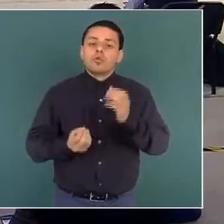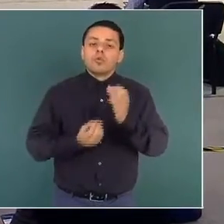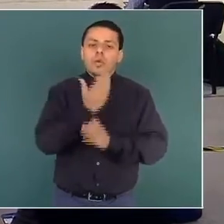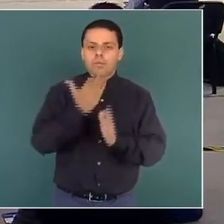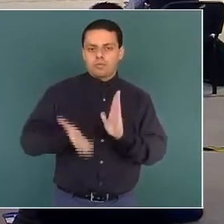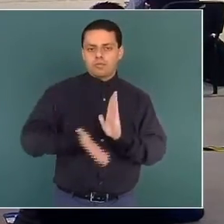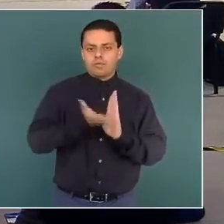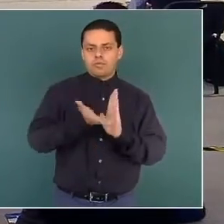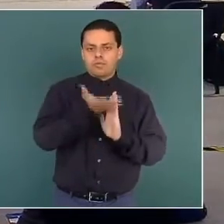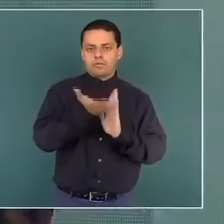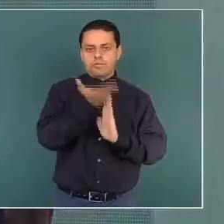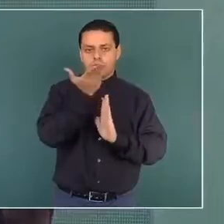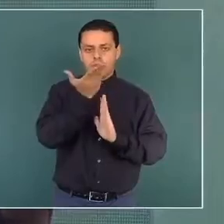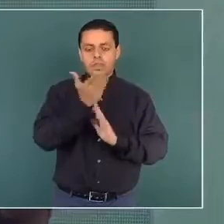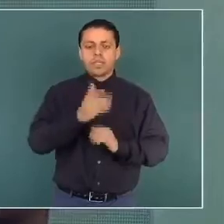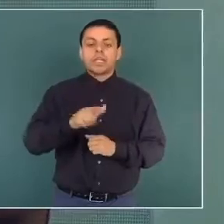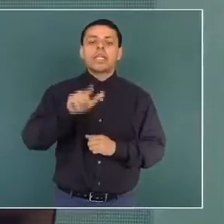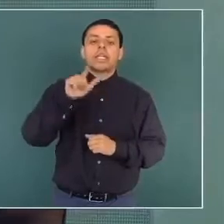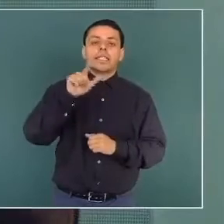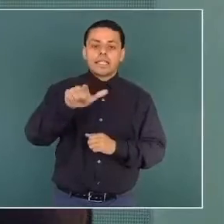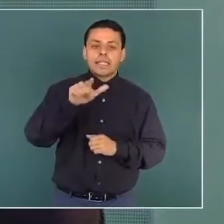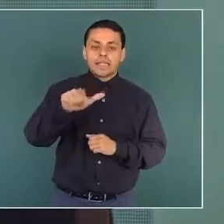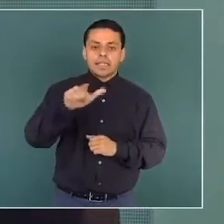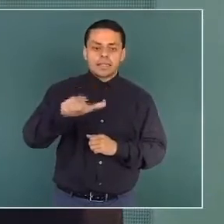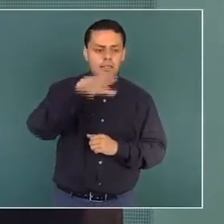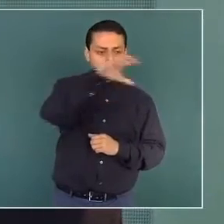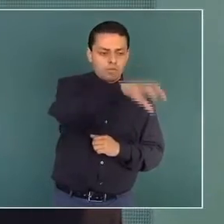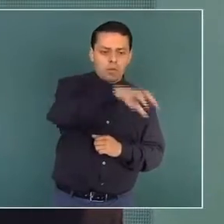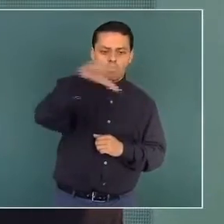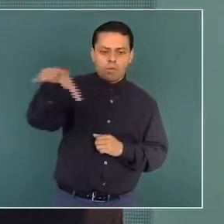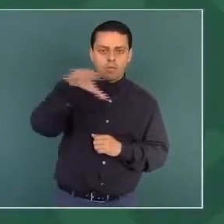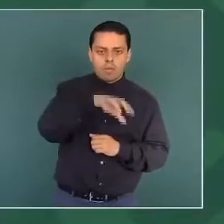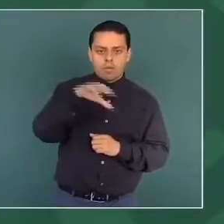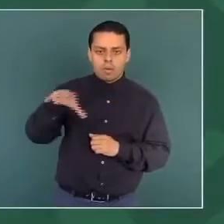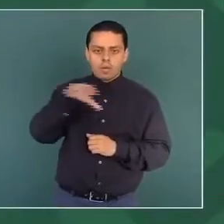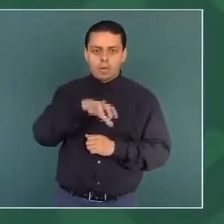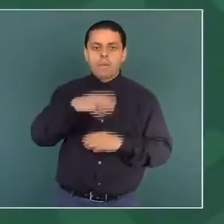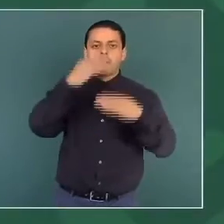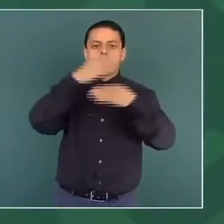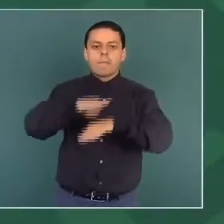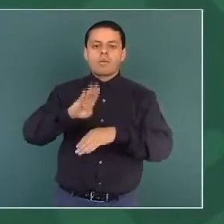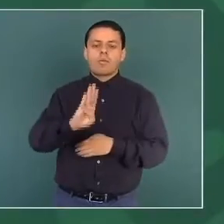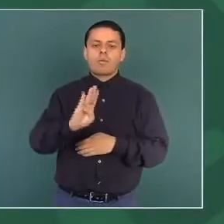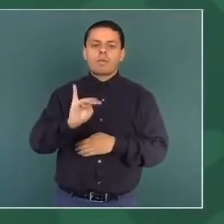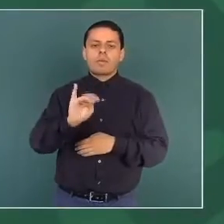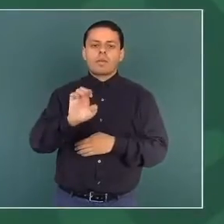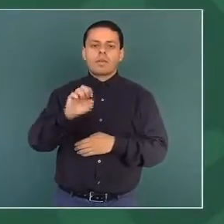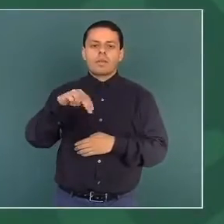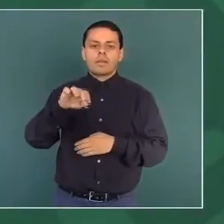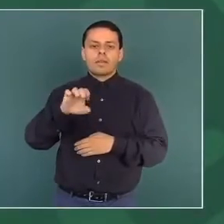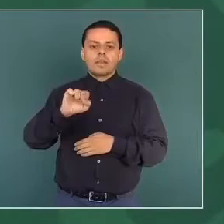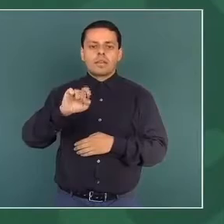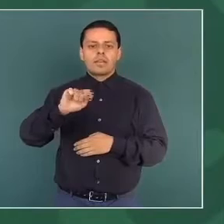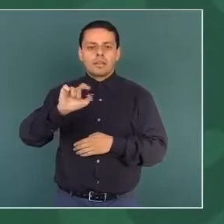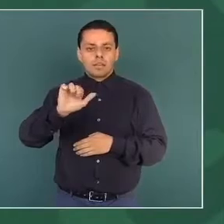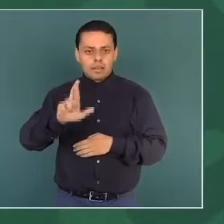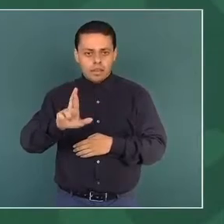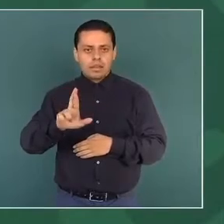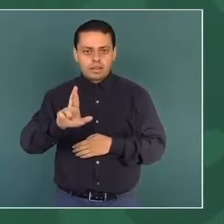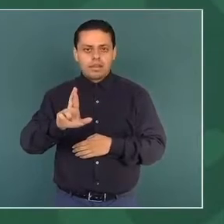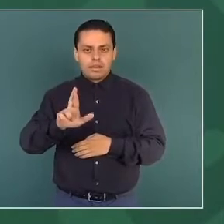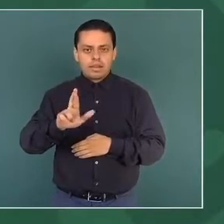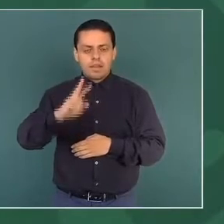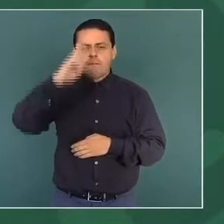de 17 sucursales del Banco del Bienestar para que la gente